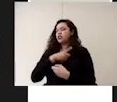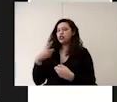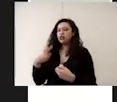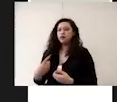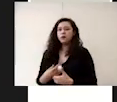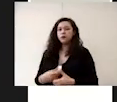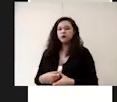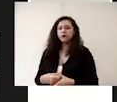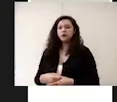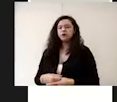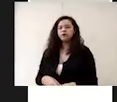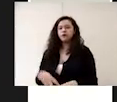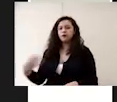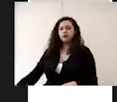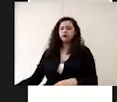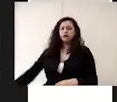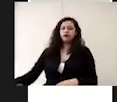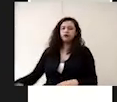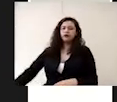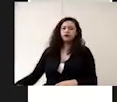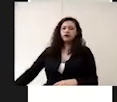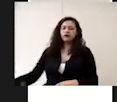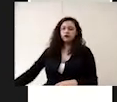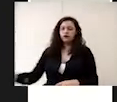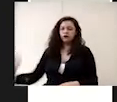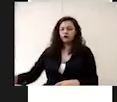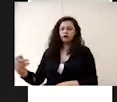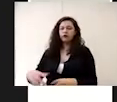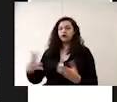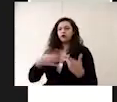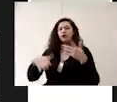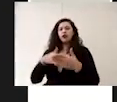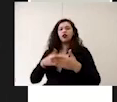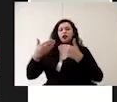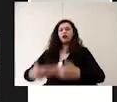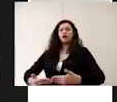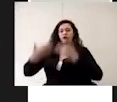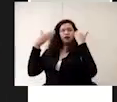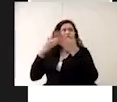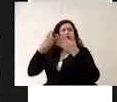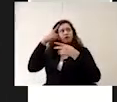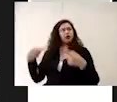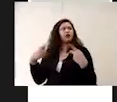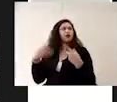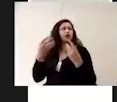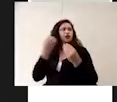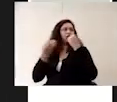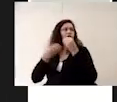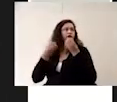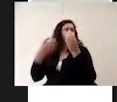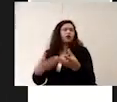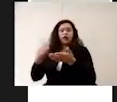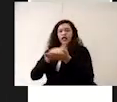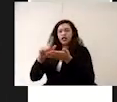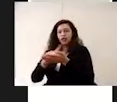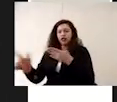se debe colocar barreras físicas protectoras en las áreas de venta y entrega de alimentos se debe limpiar y